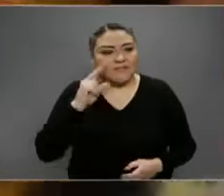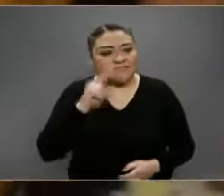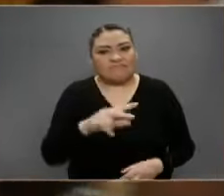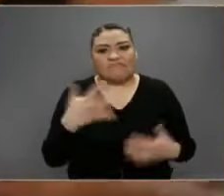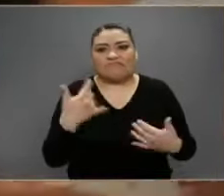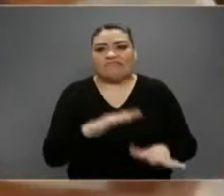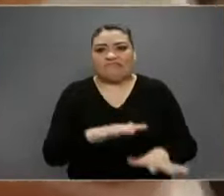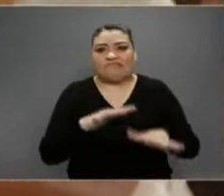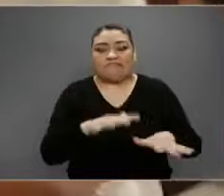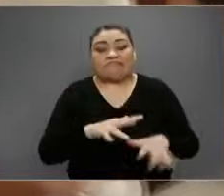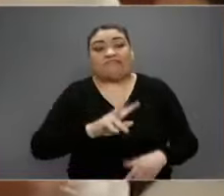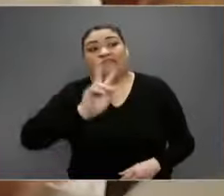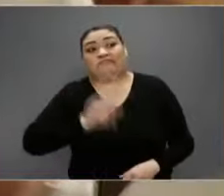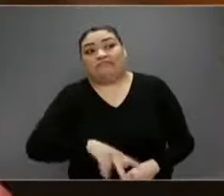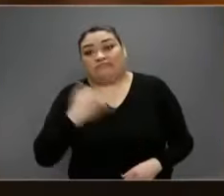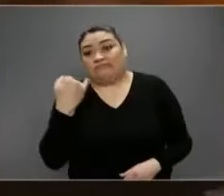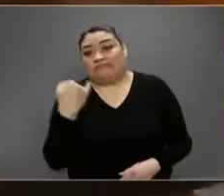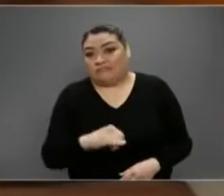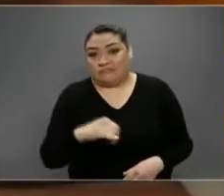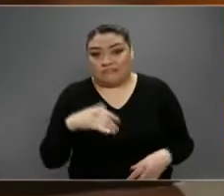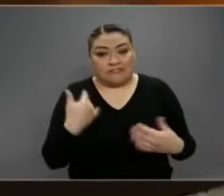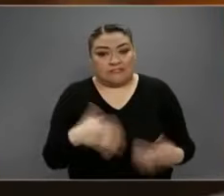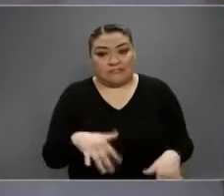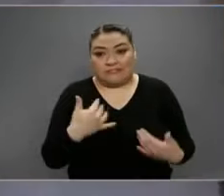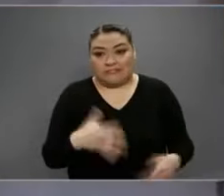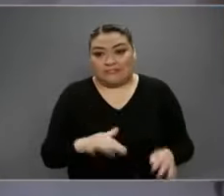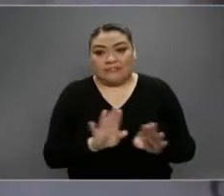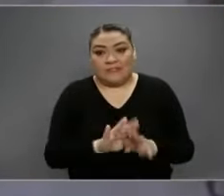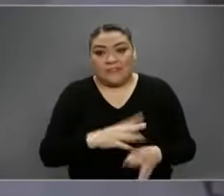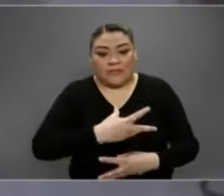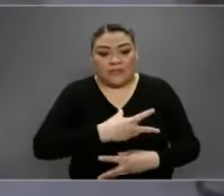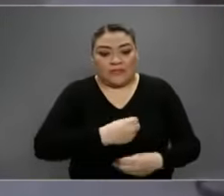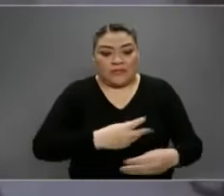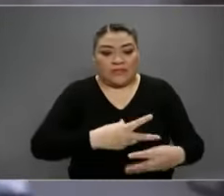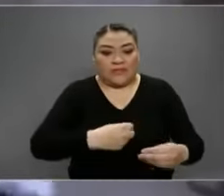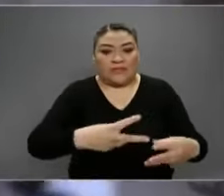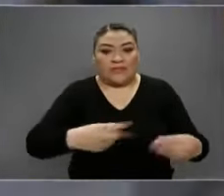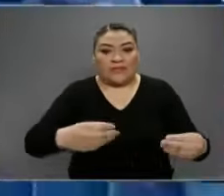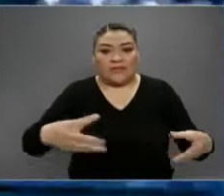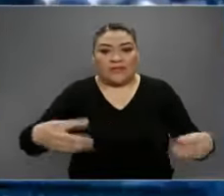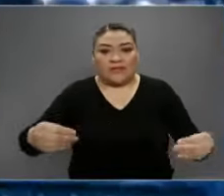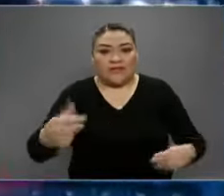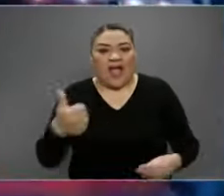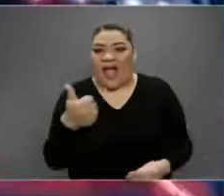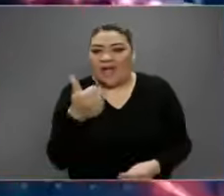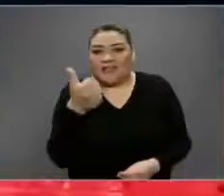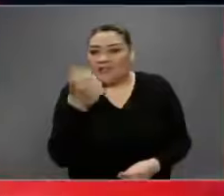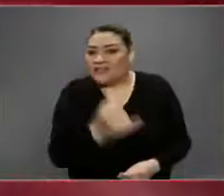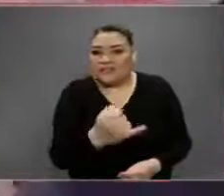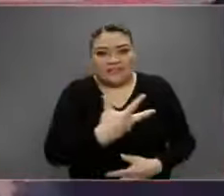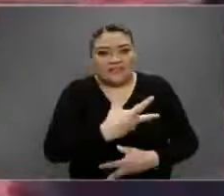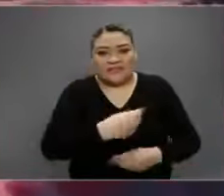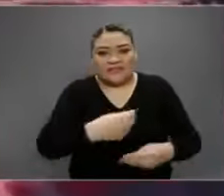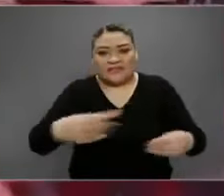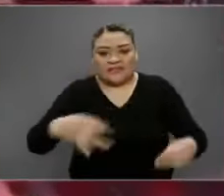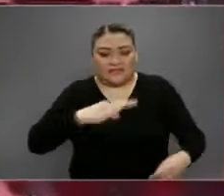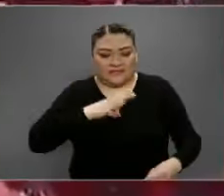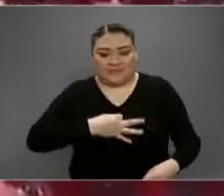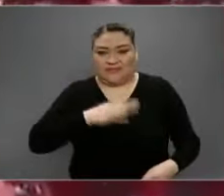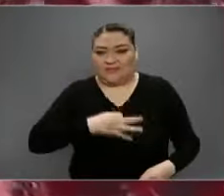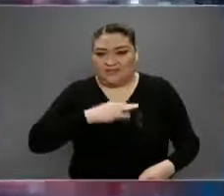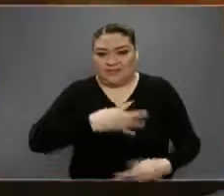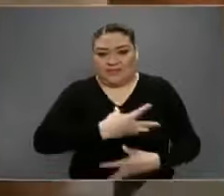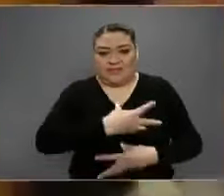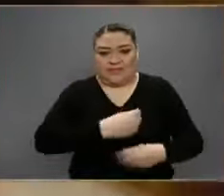Increíble, ¿no? Es definitivamente la forma en que se transmiten las enfermedades